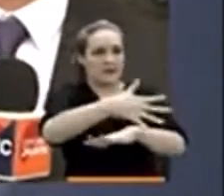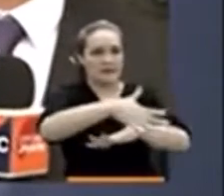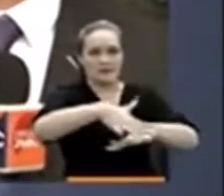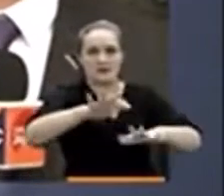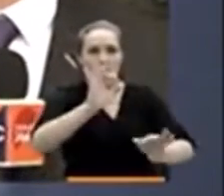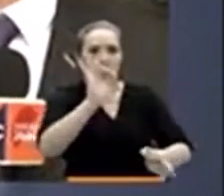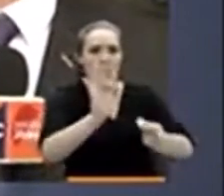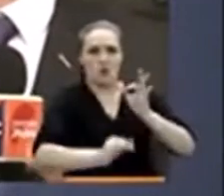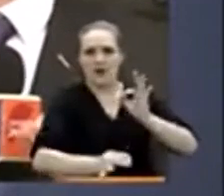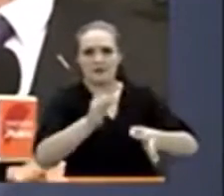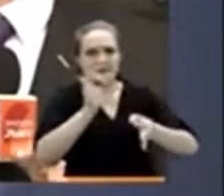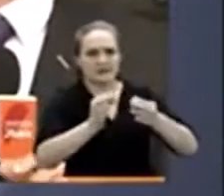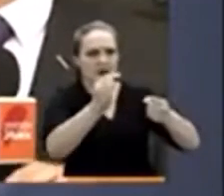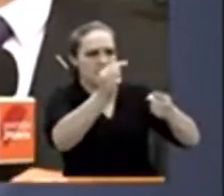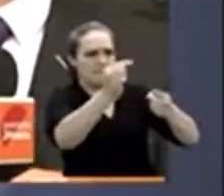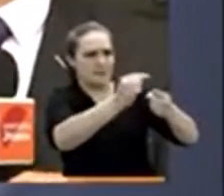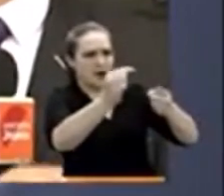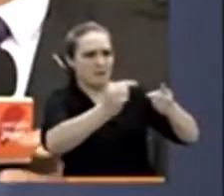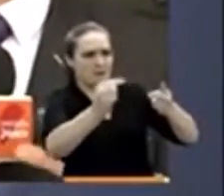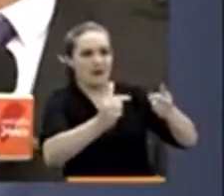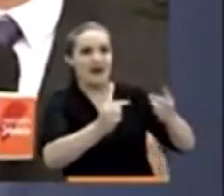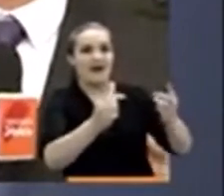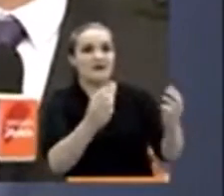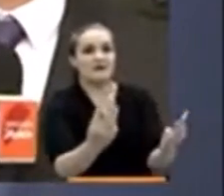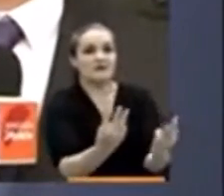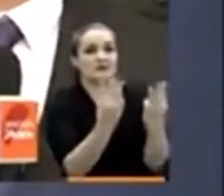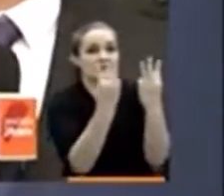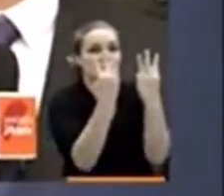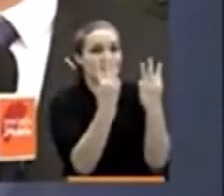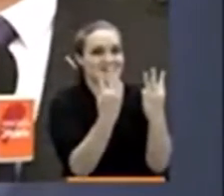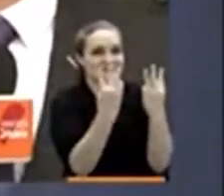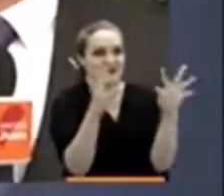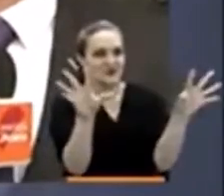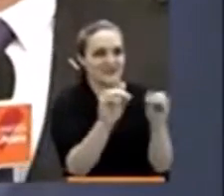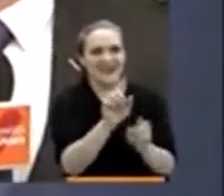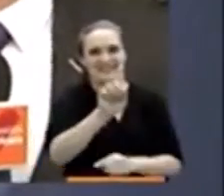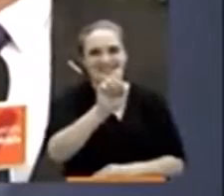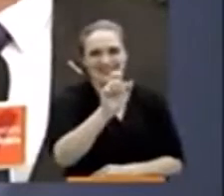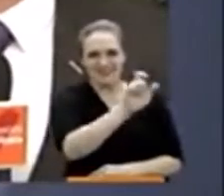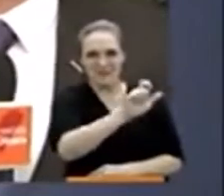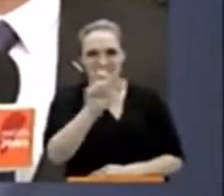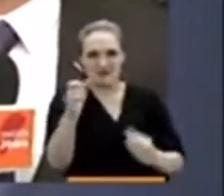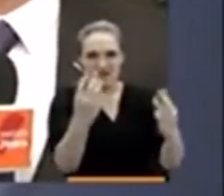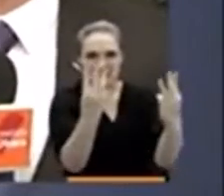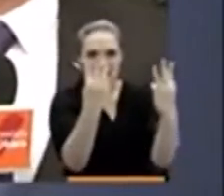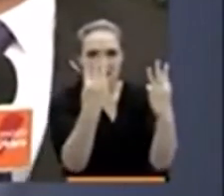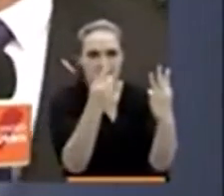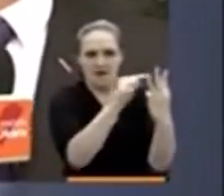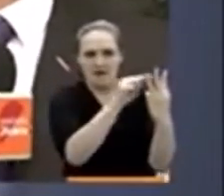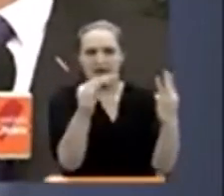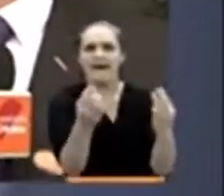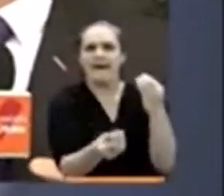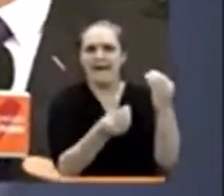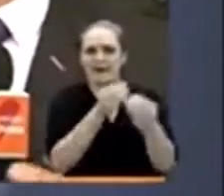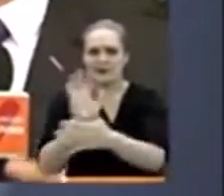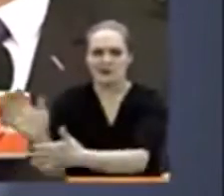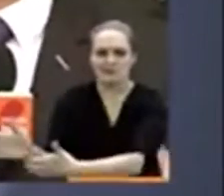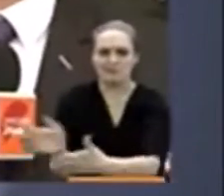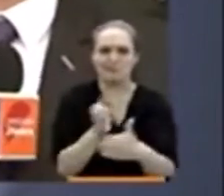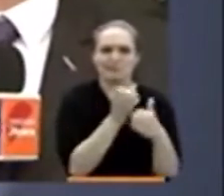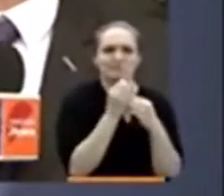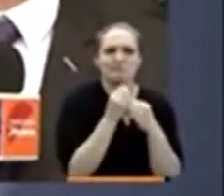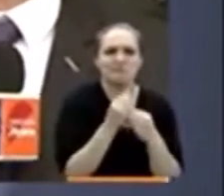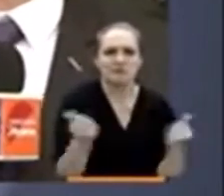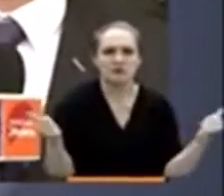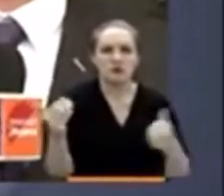Diputación de Cargos de estas seis personas que presuntamente estarían detrás de la desaparición del pequeño Maximiliano Tavarescano